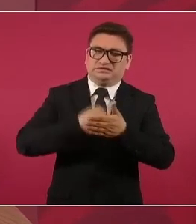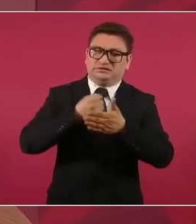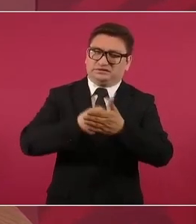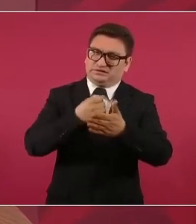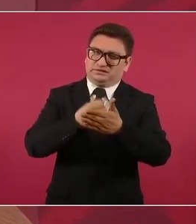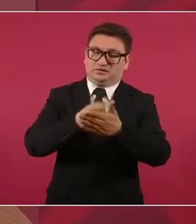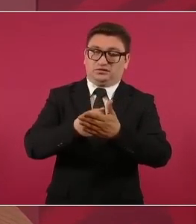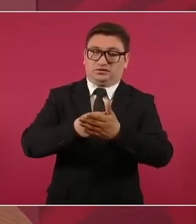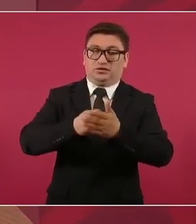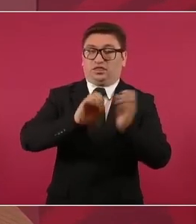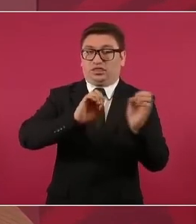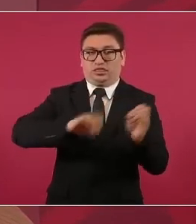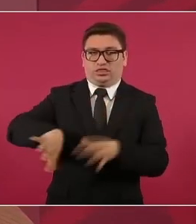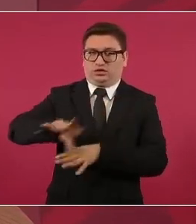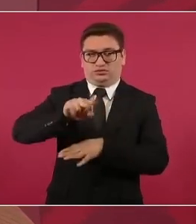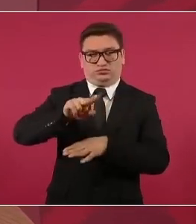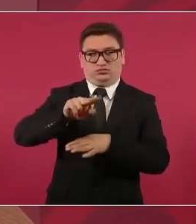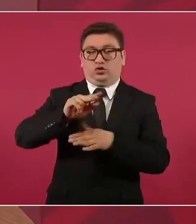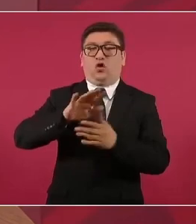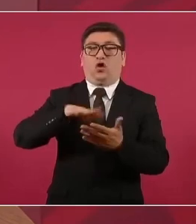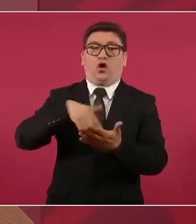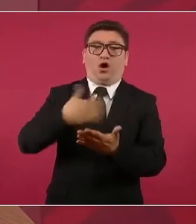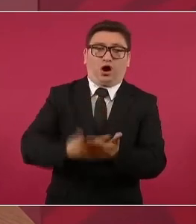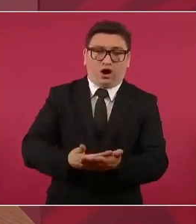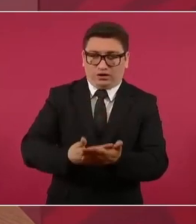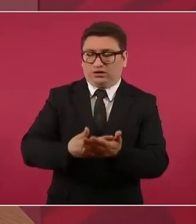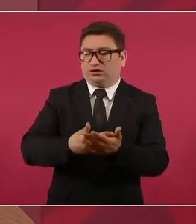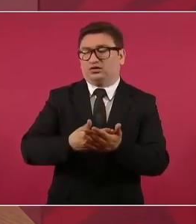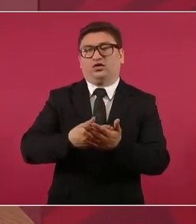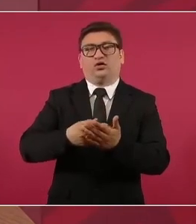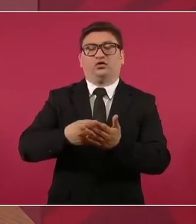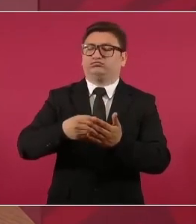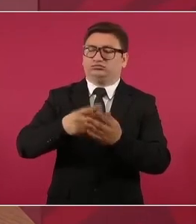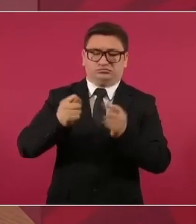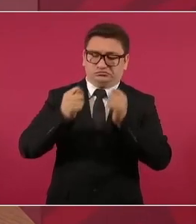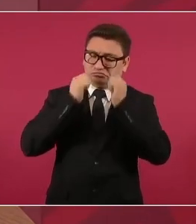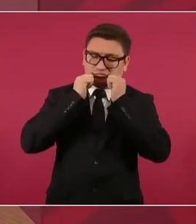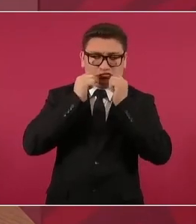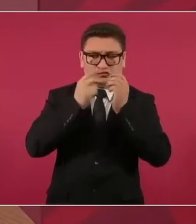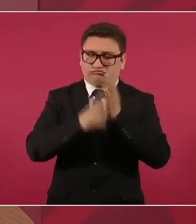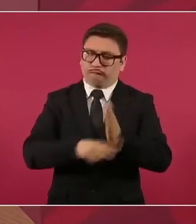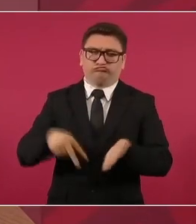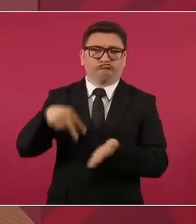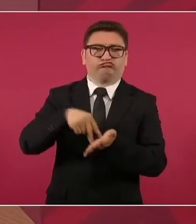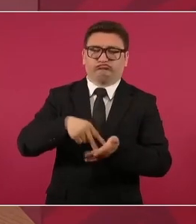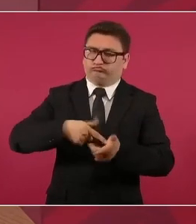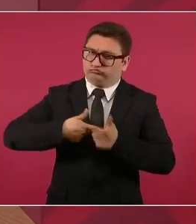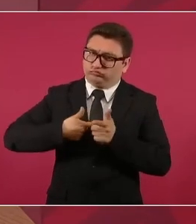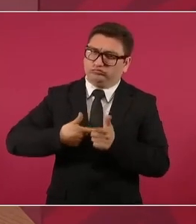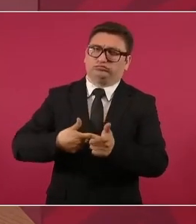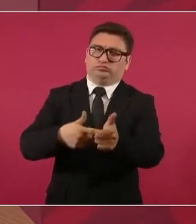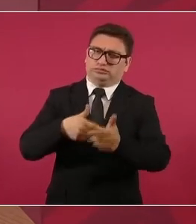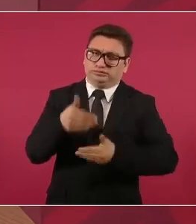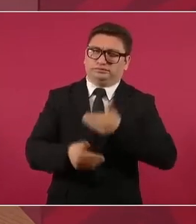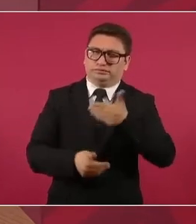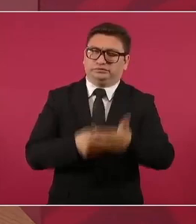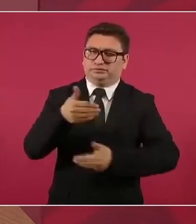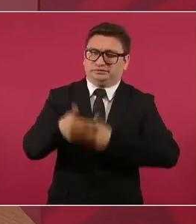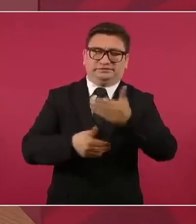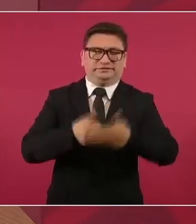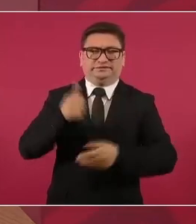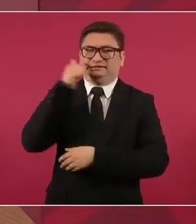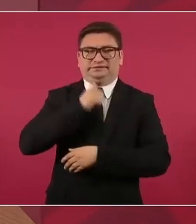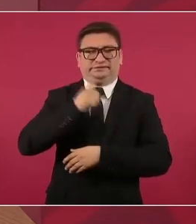detenerse. Y se puede uno caer y hay que levantarse y seguir caminando y siempre